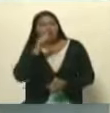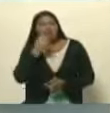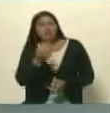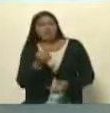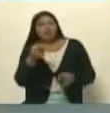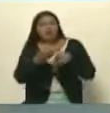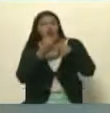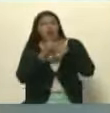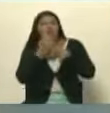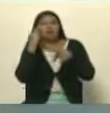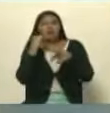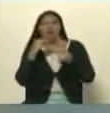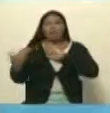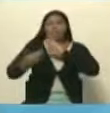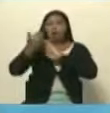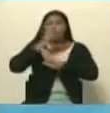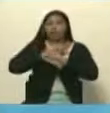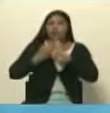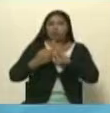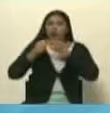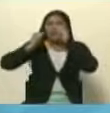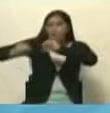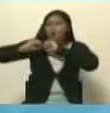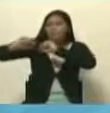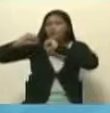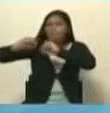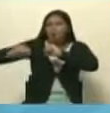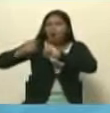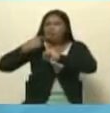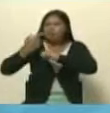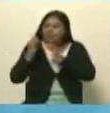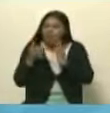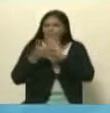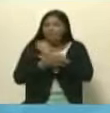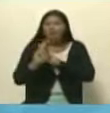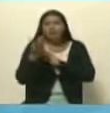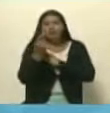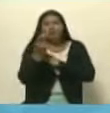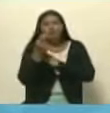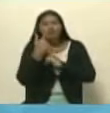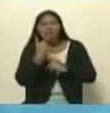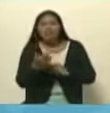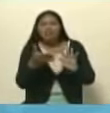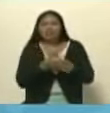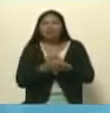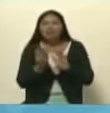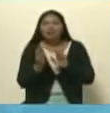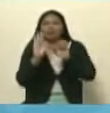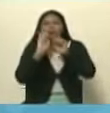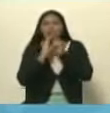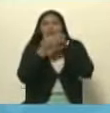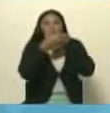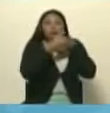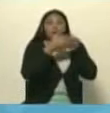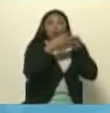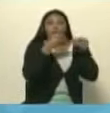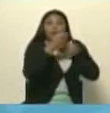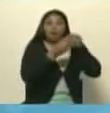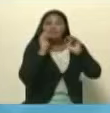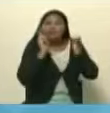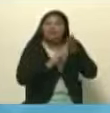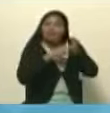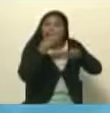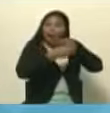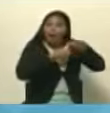el gobierno bolivariano estaba atacando a los manifestantes del 11 de abril. Pero lo segundo es que, para poder tapar todo lo que ellos realmente